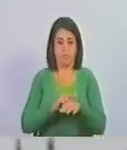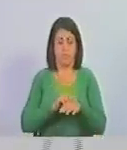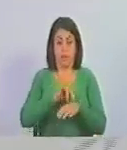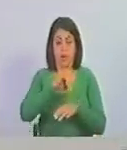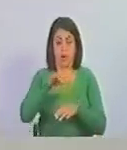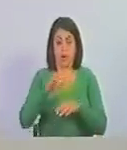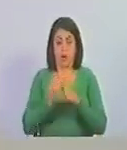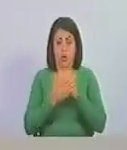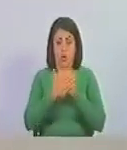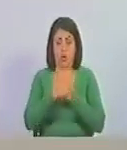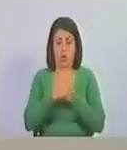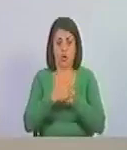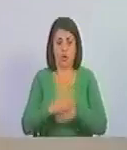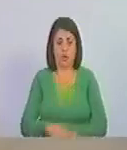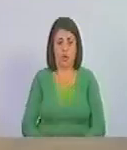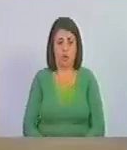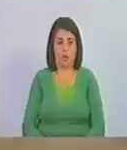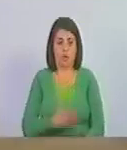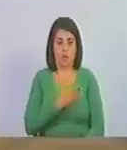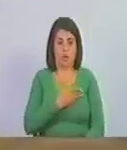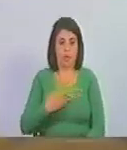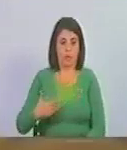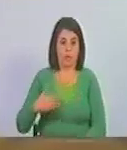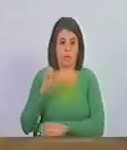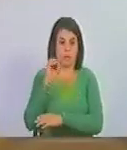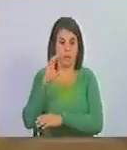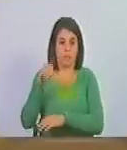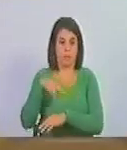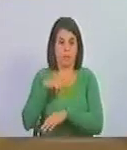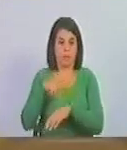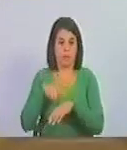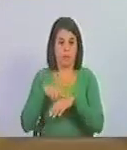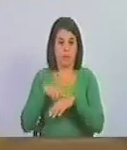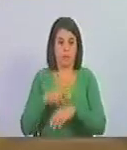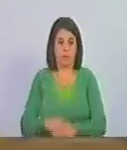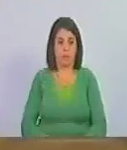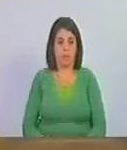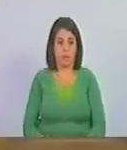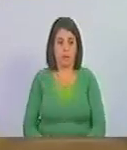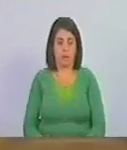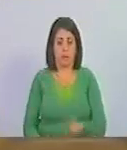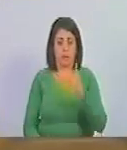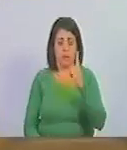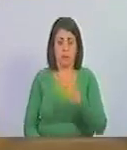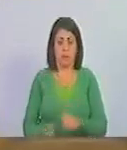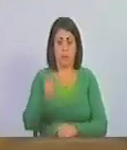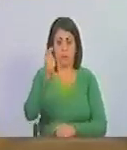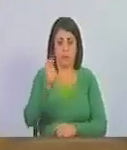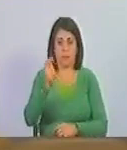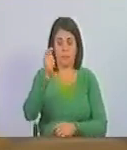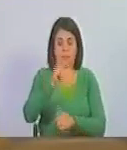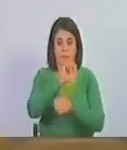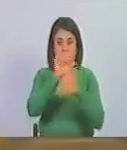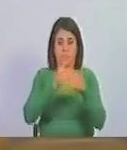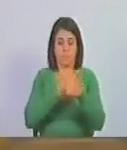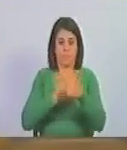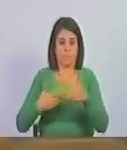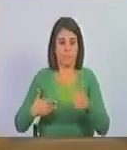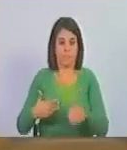Rodríguez Gómez, presidente de la Asamblea Nacional. Primero vicepresidente,